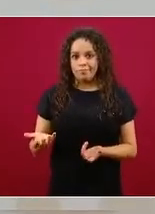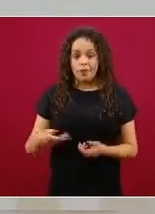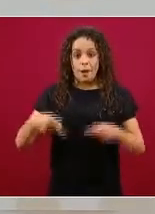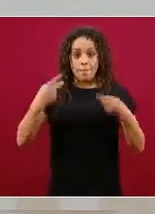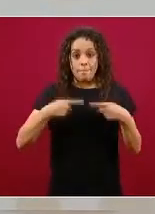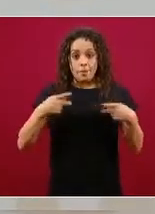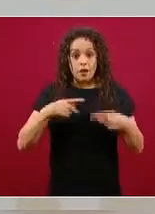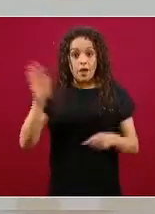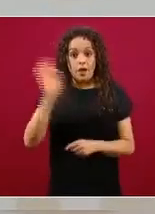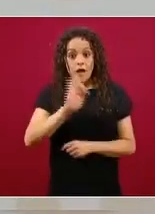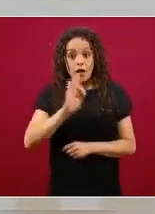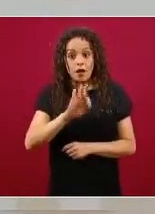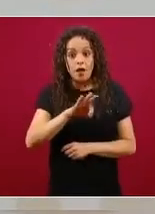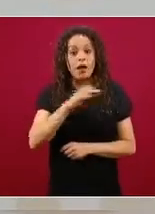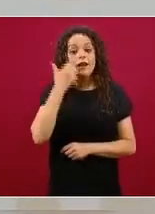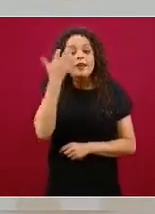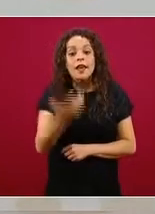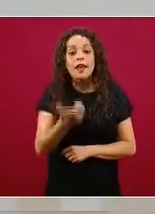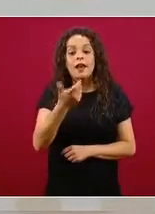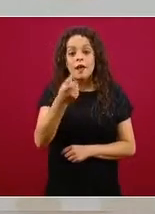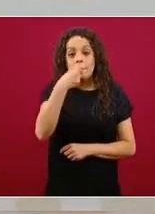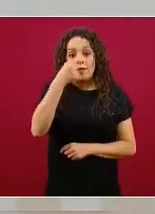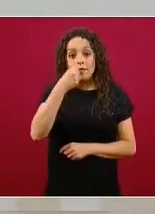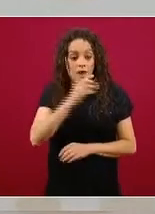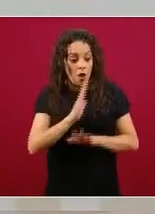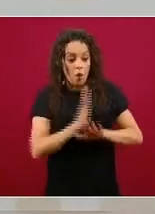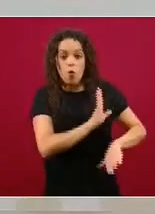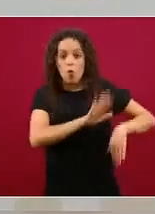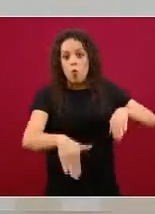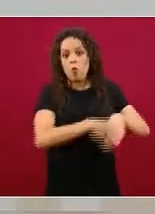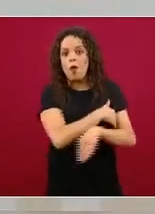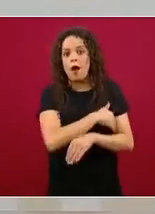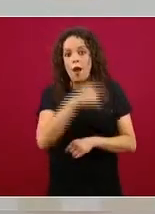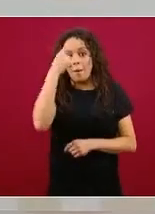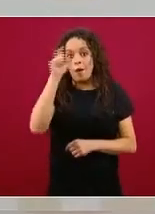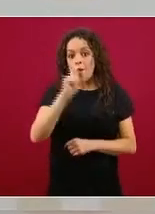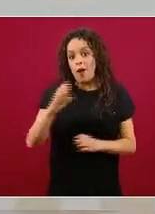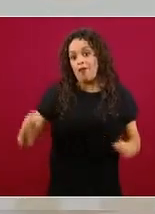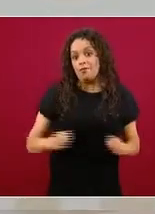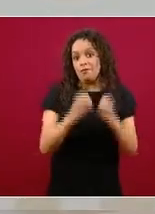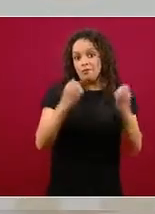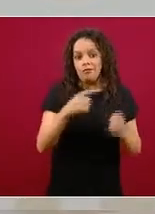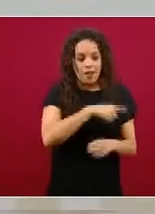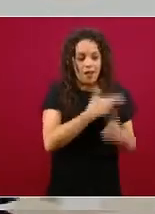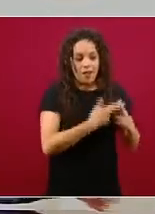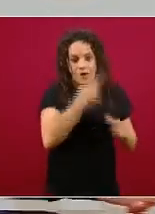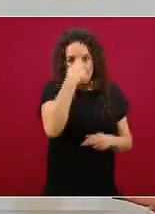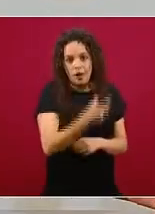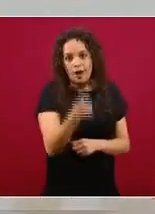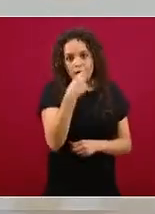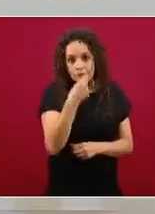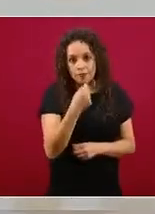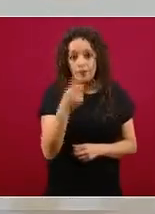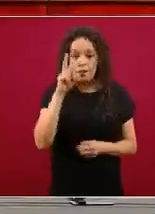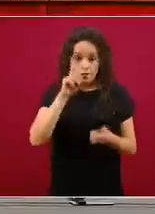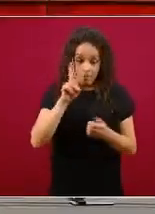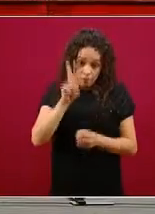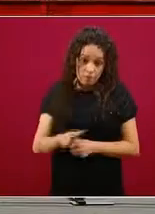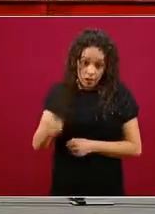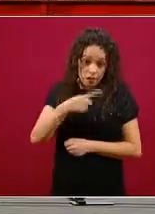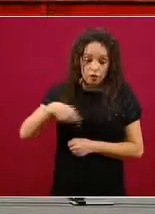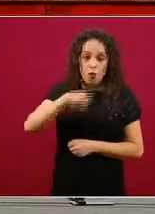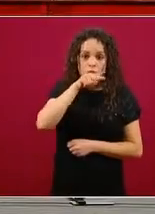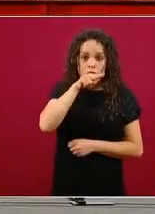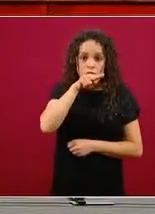su reserva preventiva y nos preocupa que se empiece a utilizar en forma